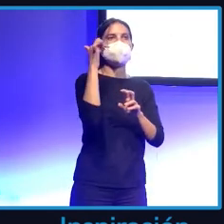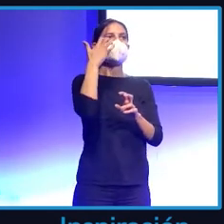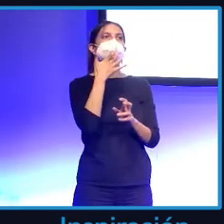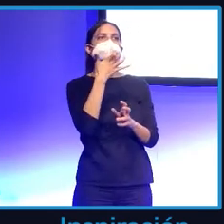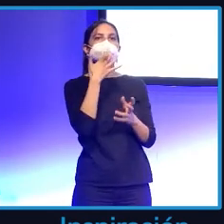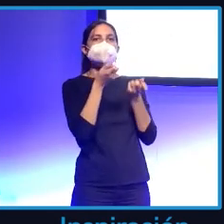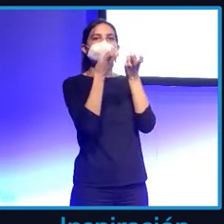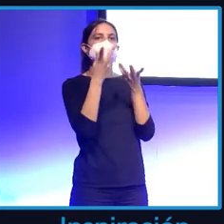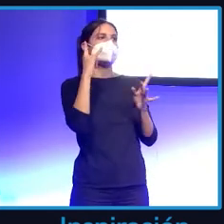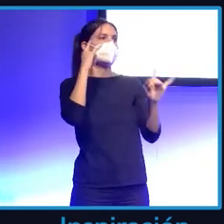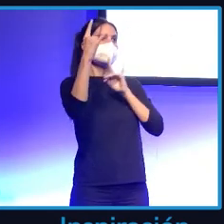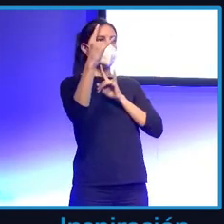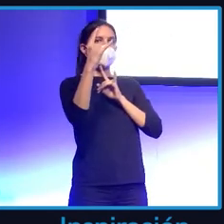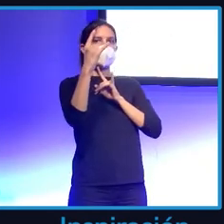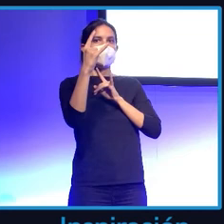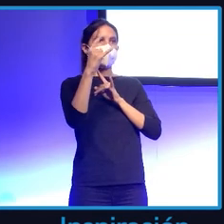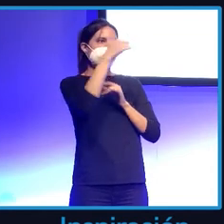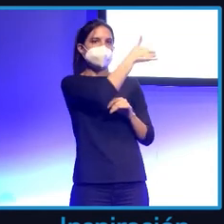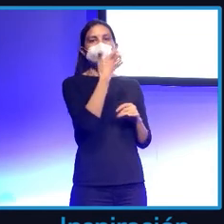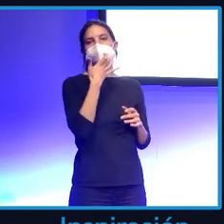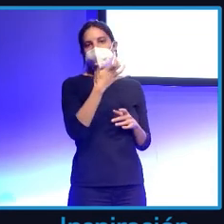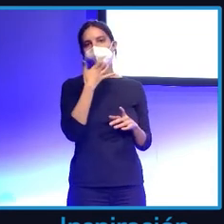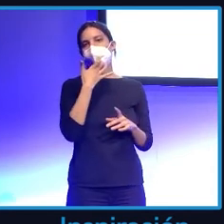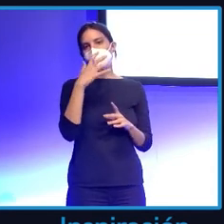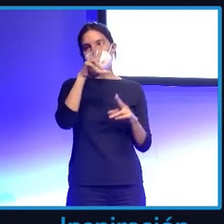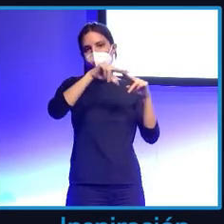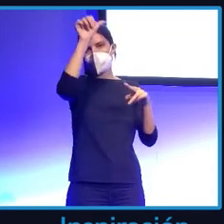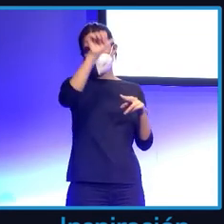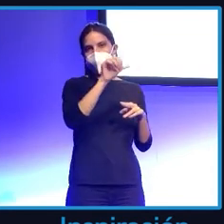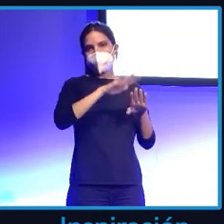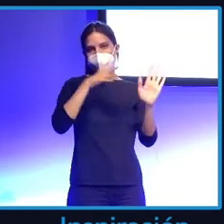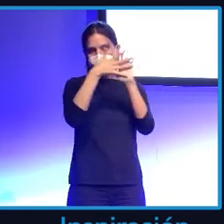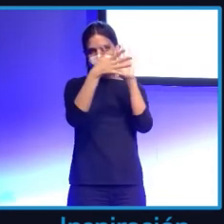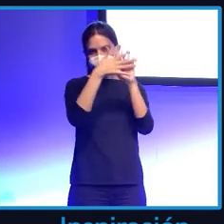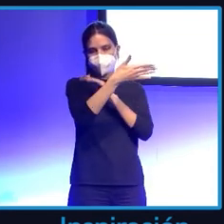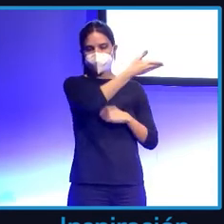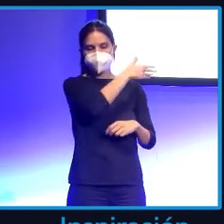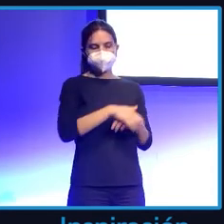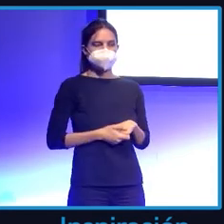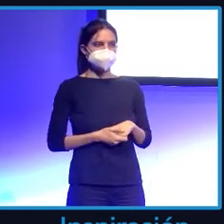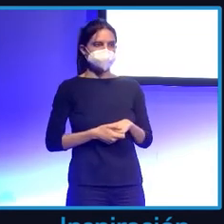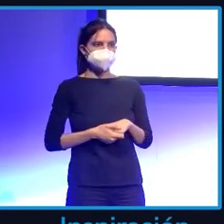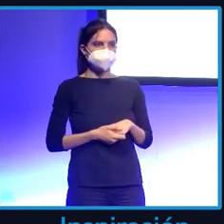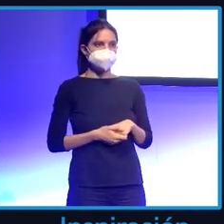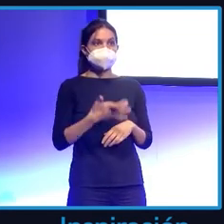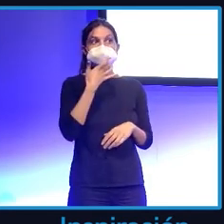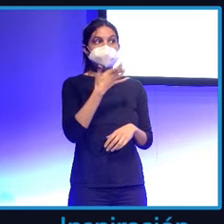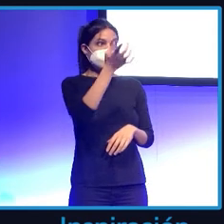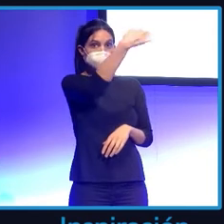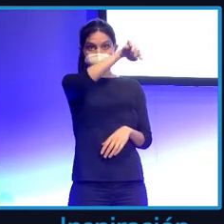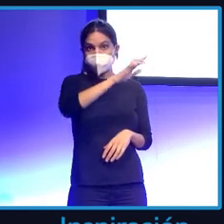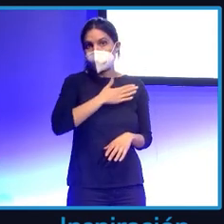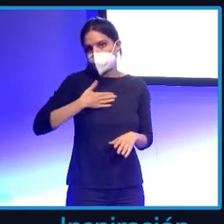a todos, bienvenidos a un tutorial. Y aquí tenéis un tutorial. En este caso veremos la función. Que os lo dejo por si lo queréis ver